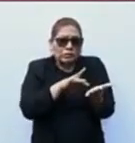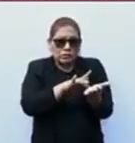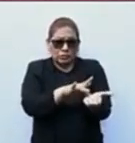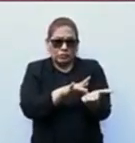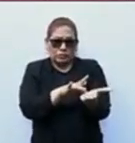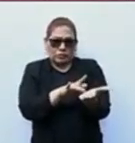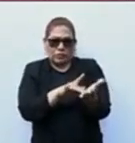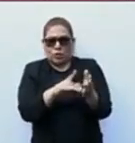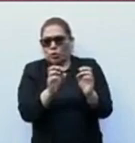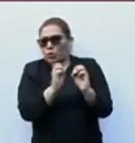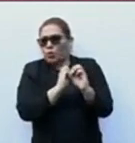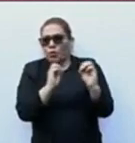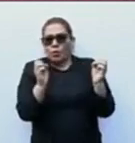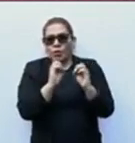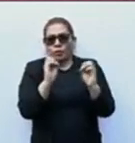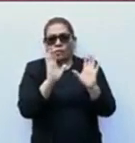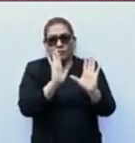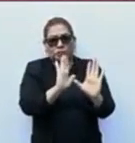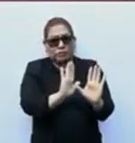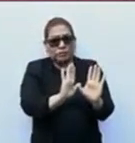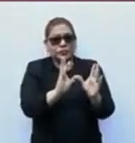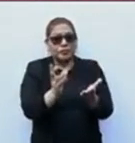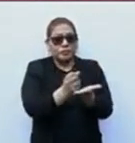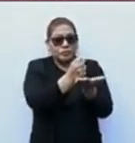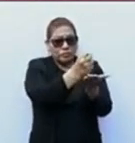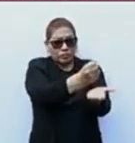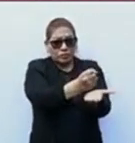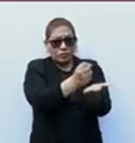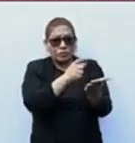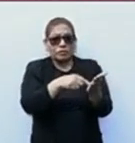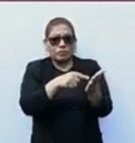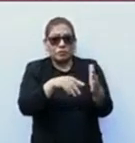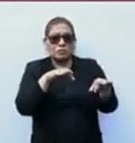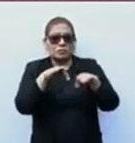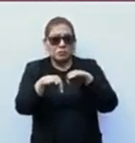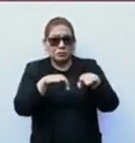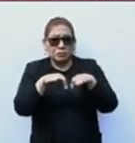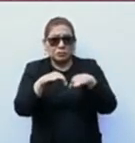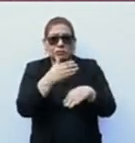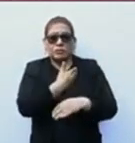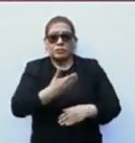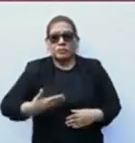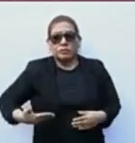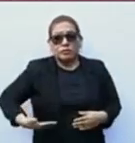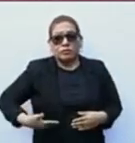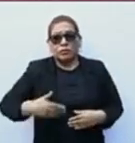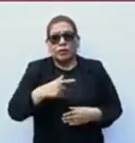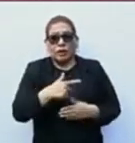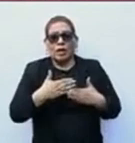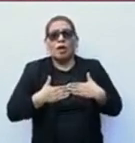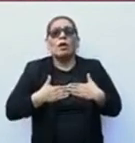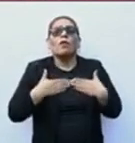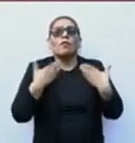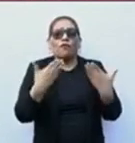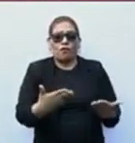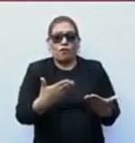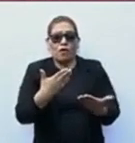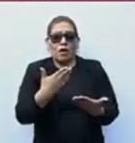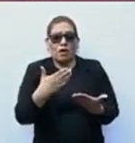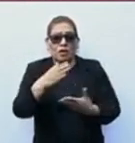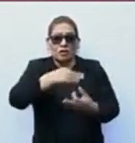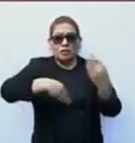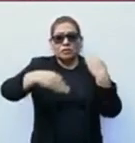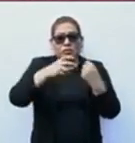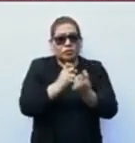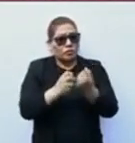y nosotros tenemos un principio con el que trabajamos. El señor presidente tiene confianza en todo el